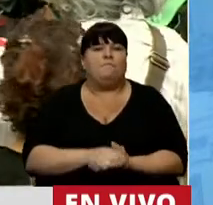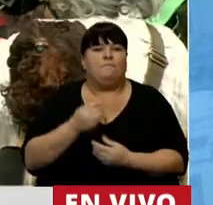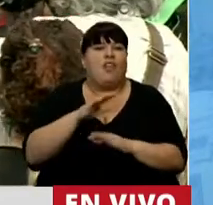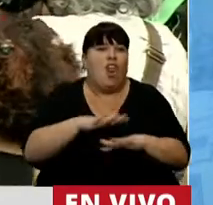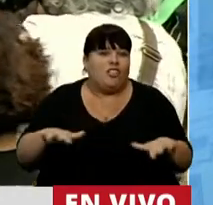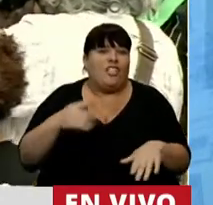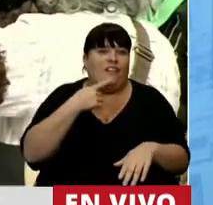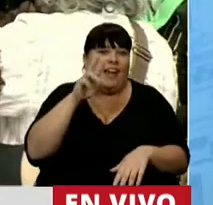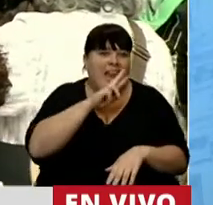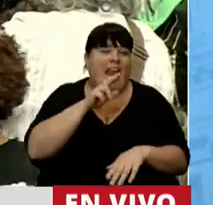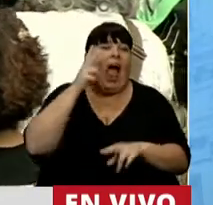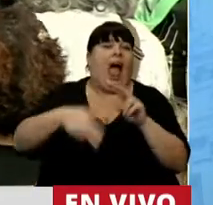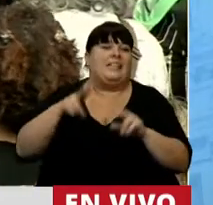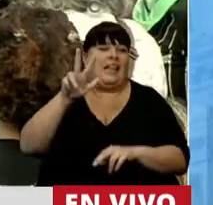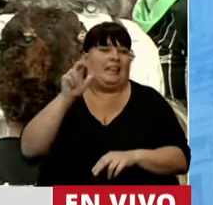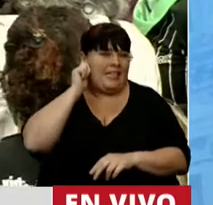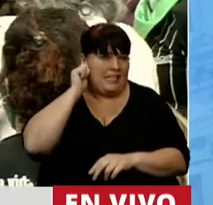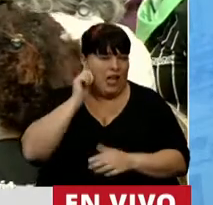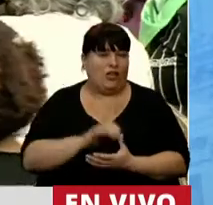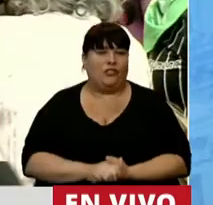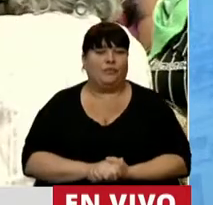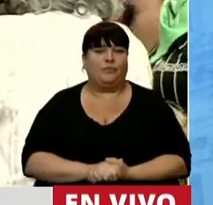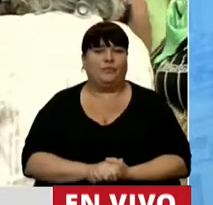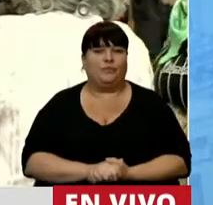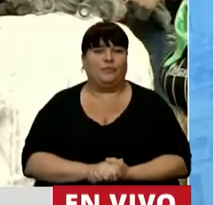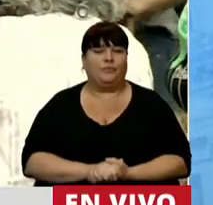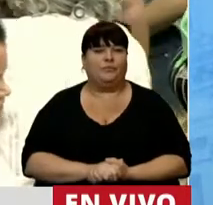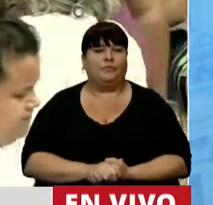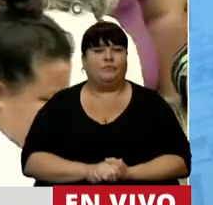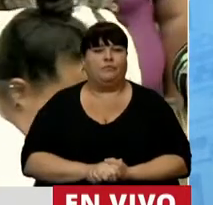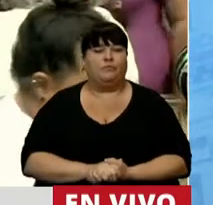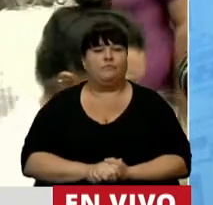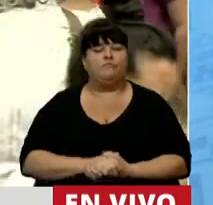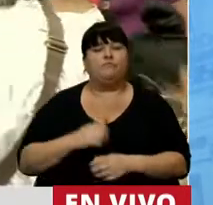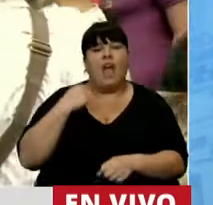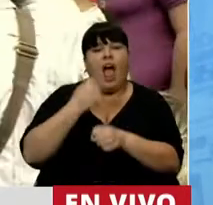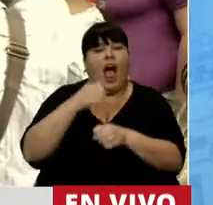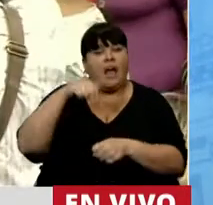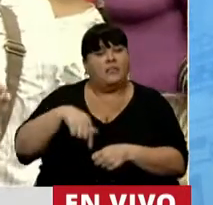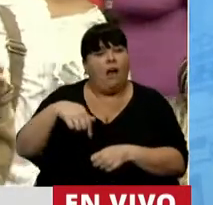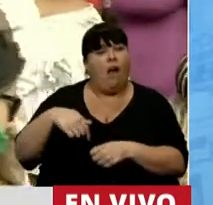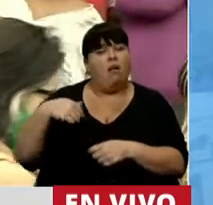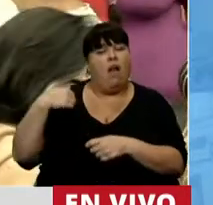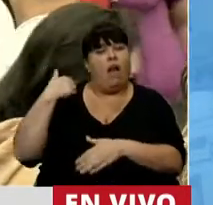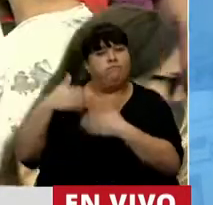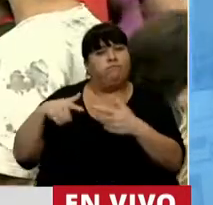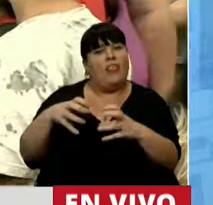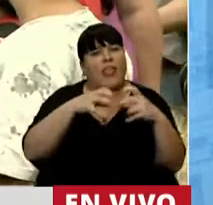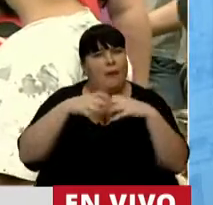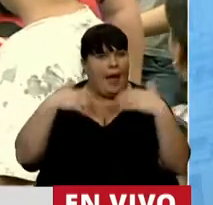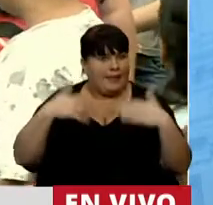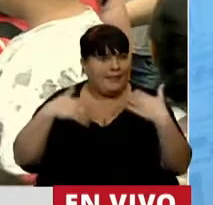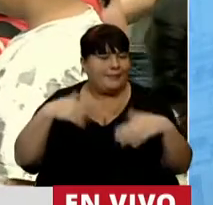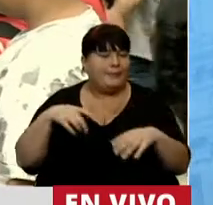nuestros niños y niñas desde 3 años de edad. hasta ahora lo que venimos en este debate tan